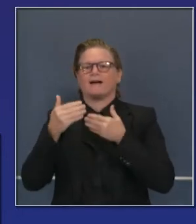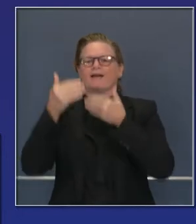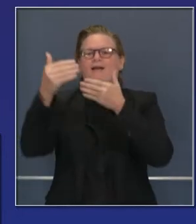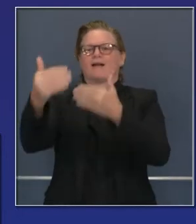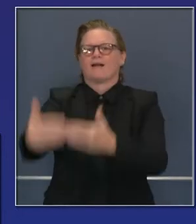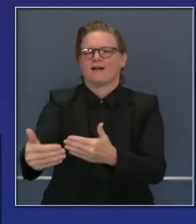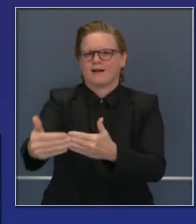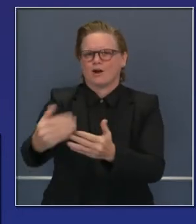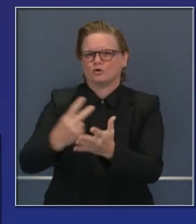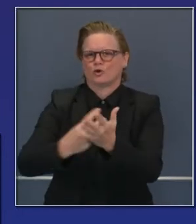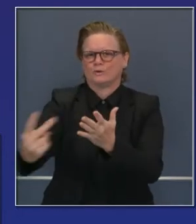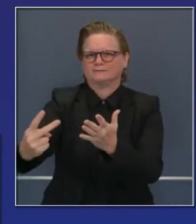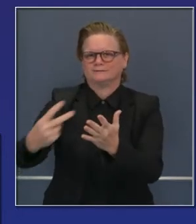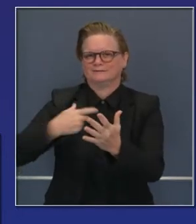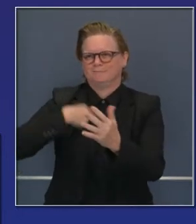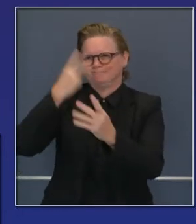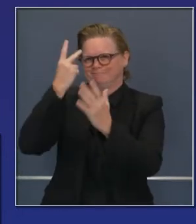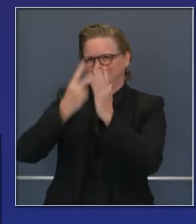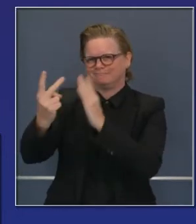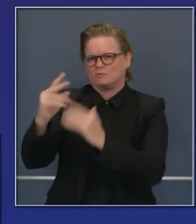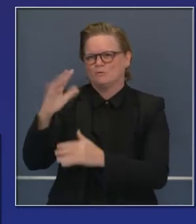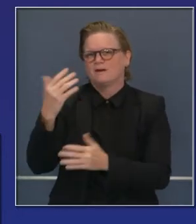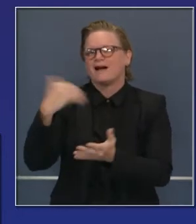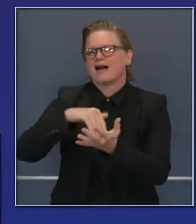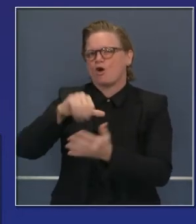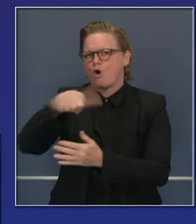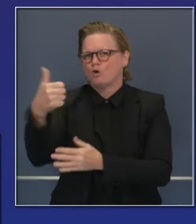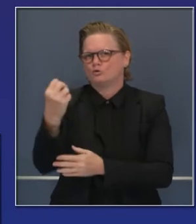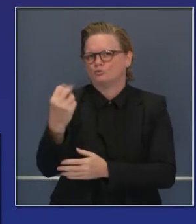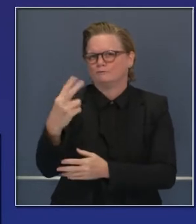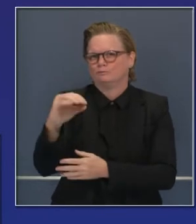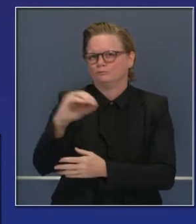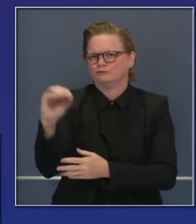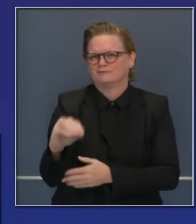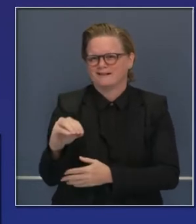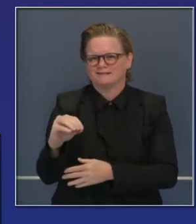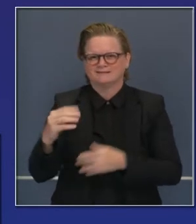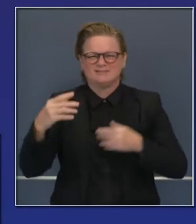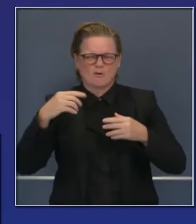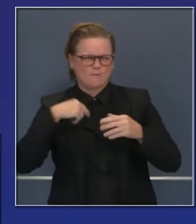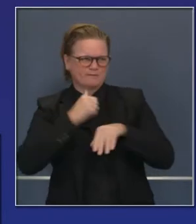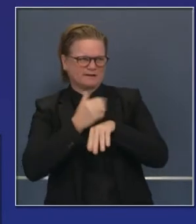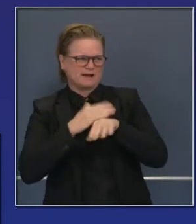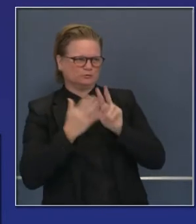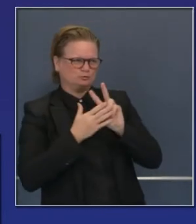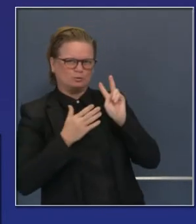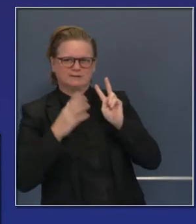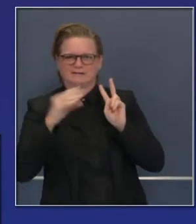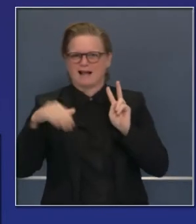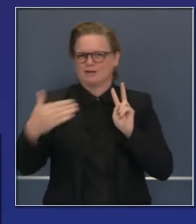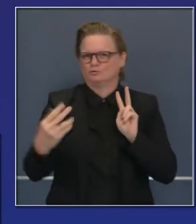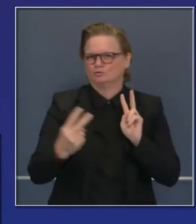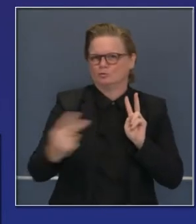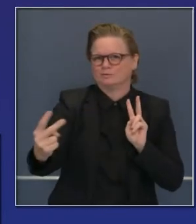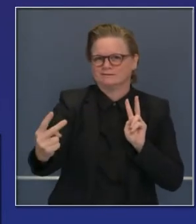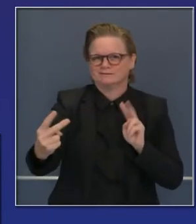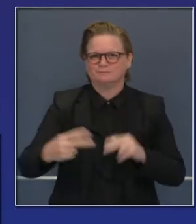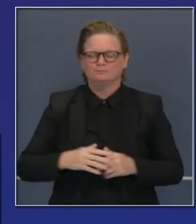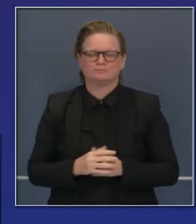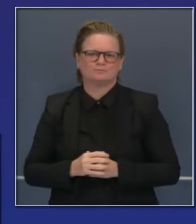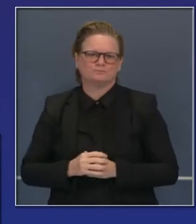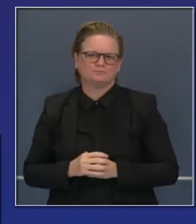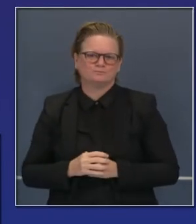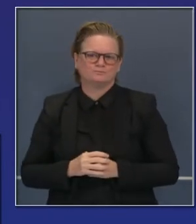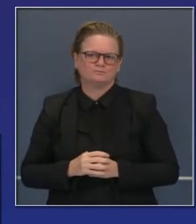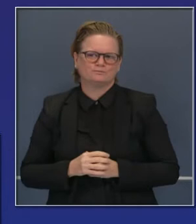para guiar decisiones que hayamos tomado hoy y que tomaremos en los próximos días anticipando el aumento en